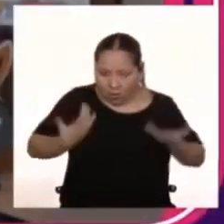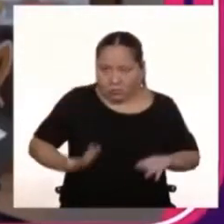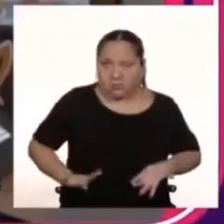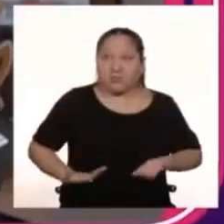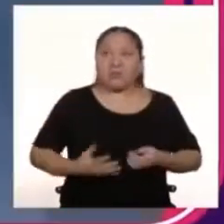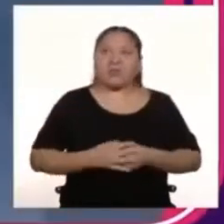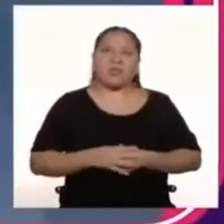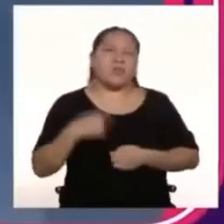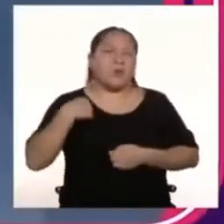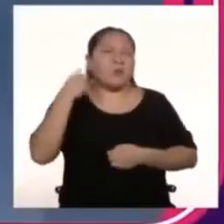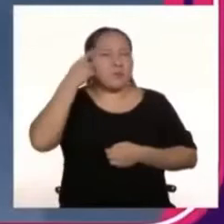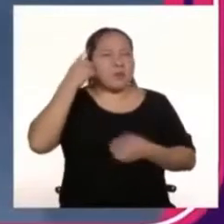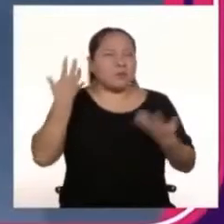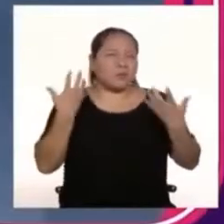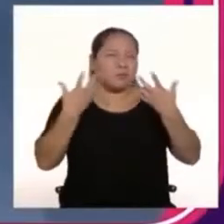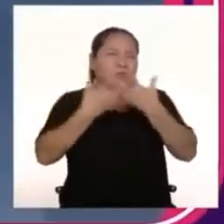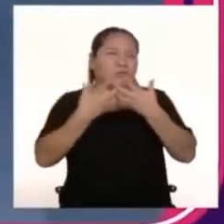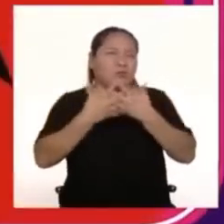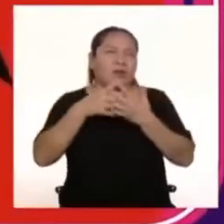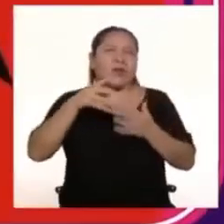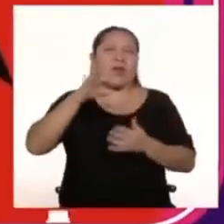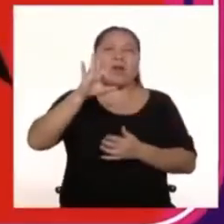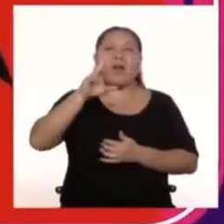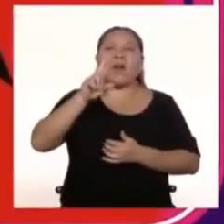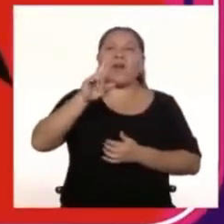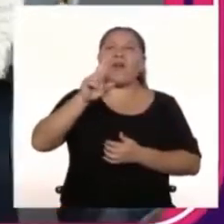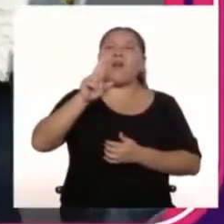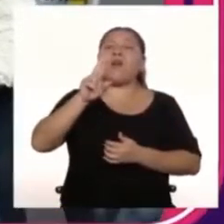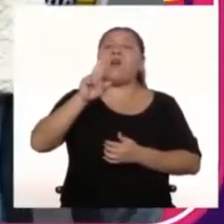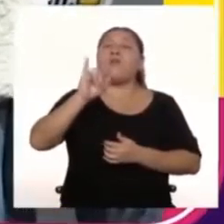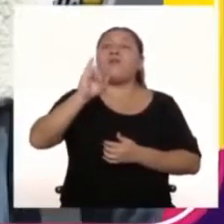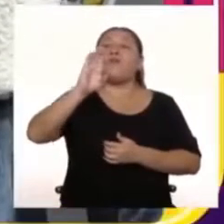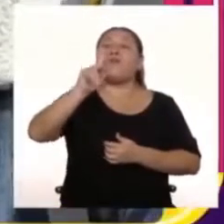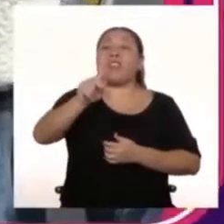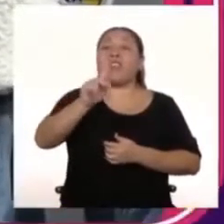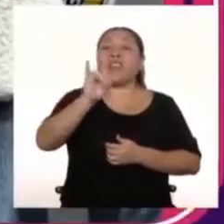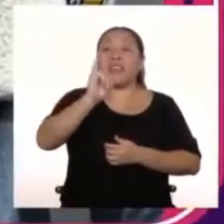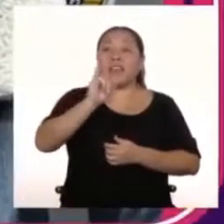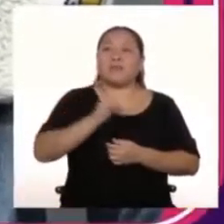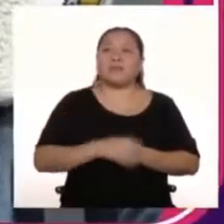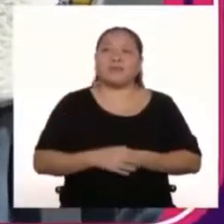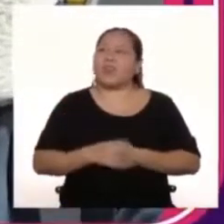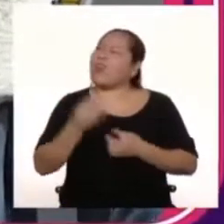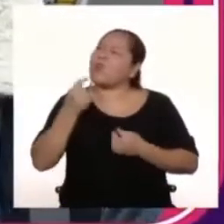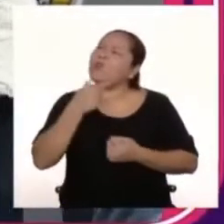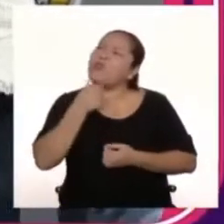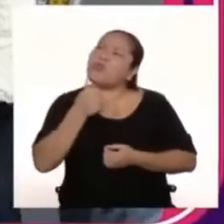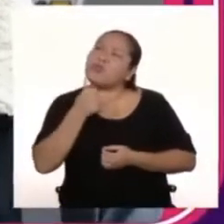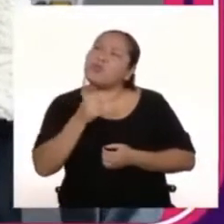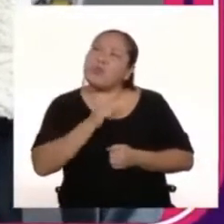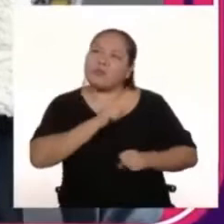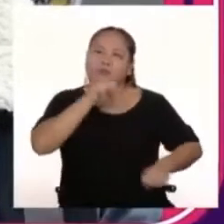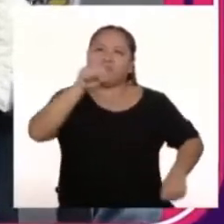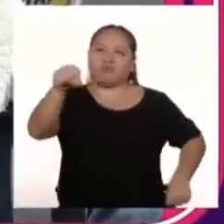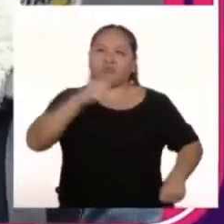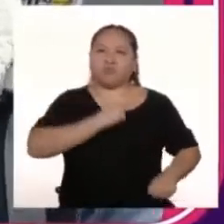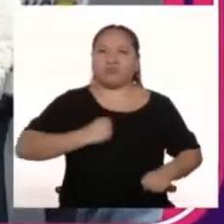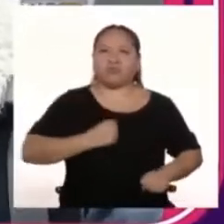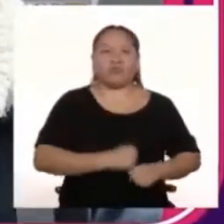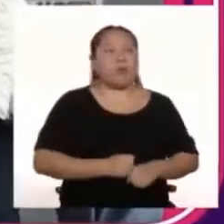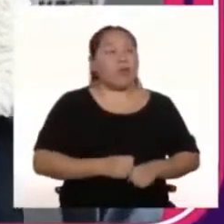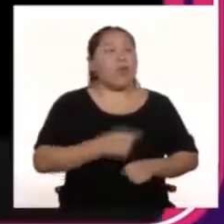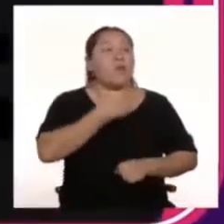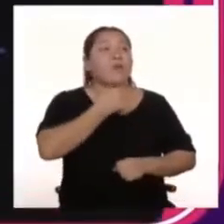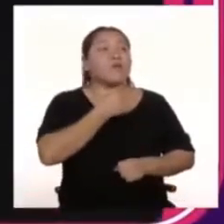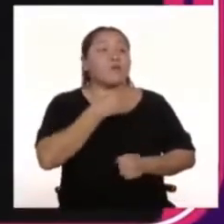creo que por ahí podría ir el término de friki en realidad ¿Y cómo empezó tu uso por los superhéroes? Comenzó gracias a mi